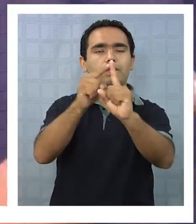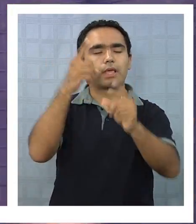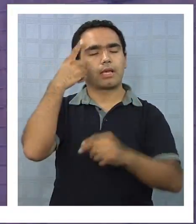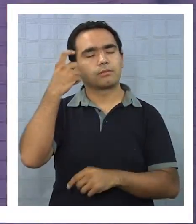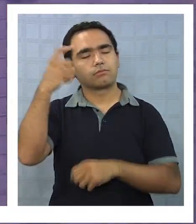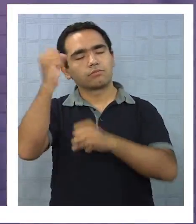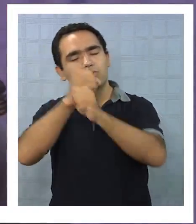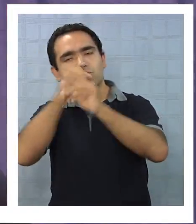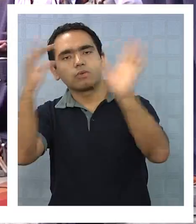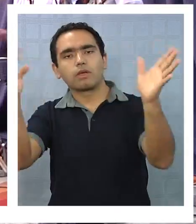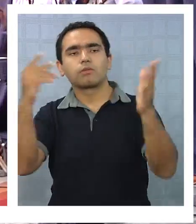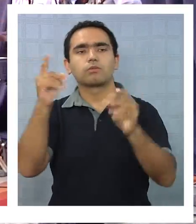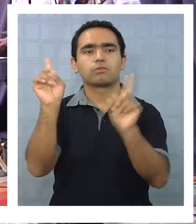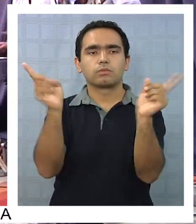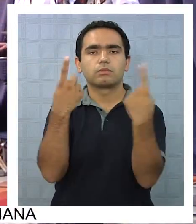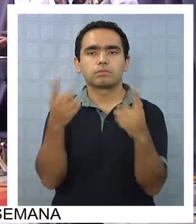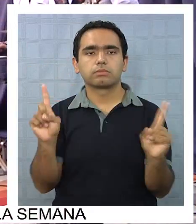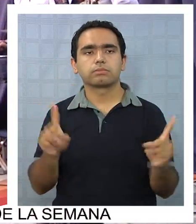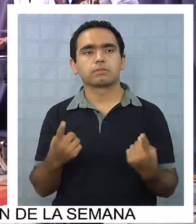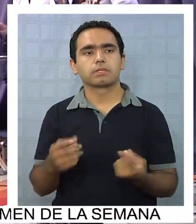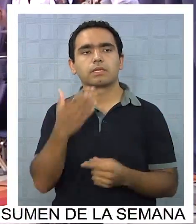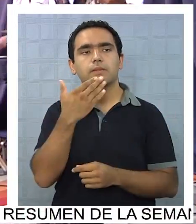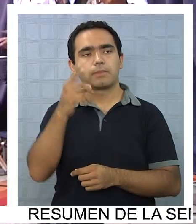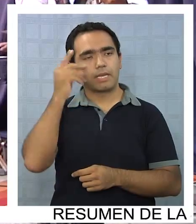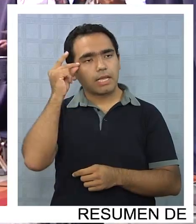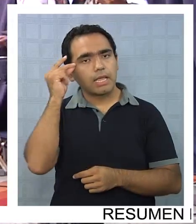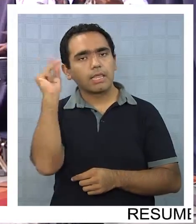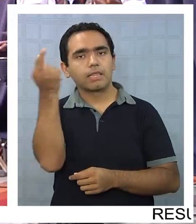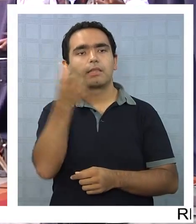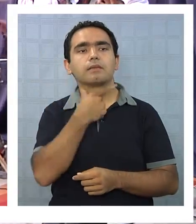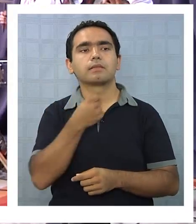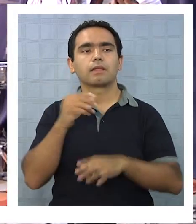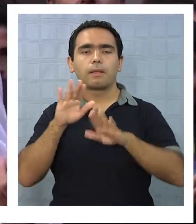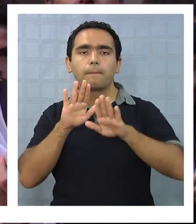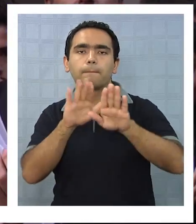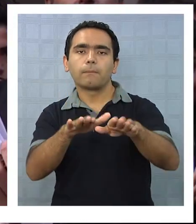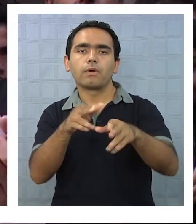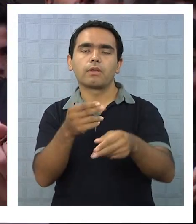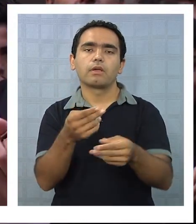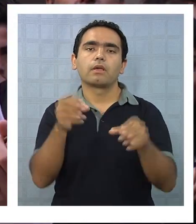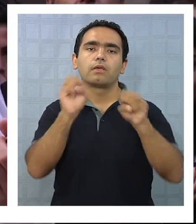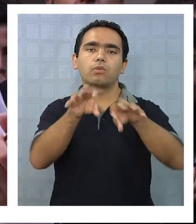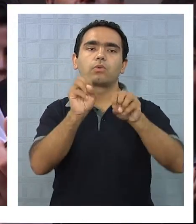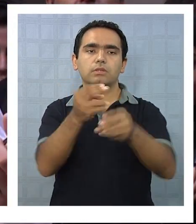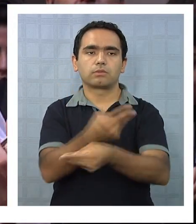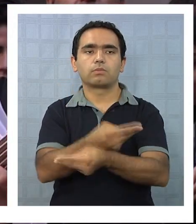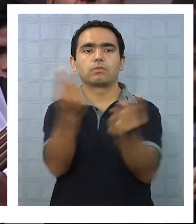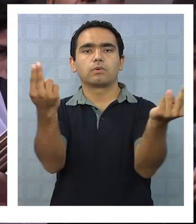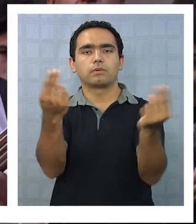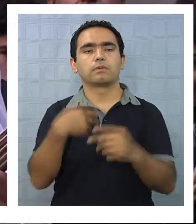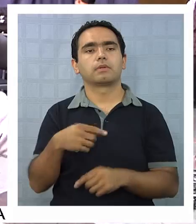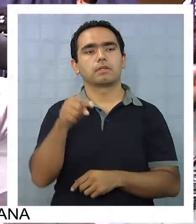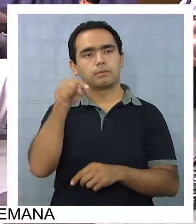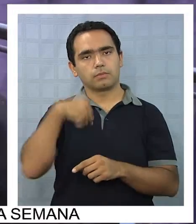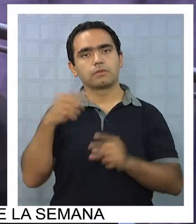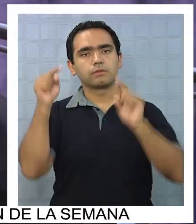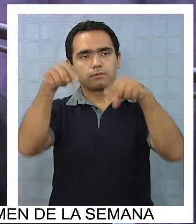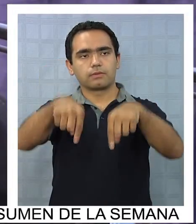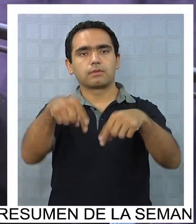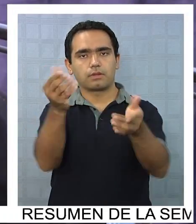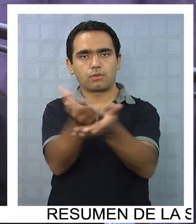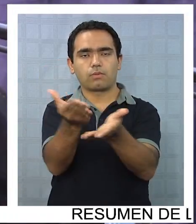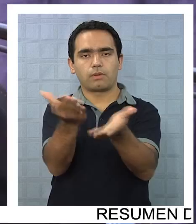música y la idea también es fortalecer y apoyar a la educación pública. Por eso hoy día estamos en la Escuela Violeta Parra.